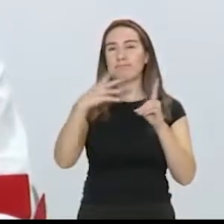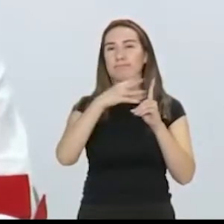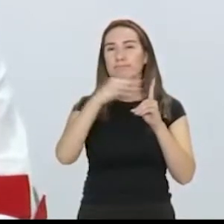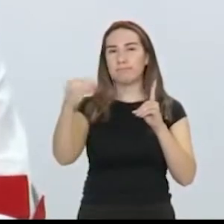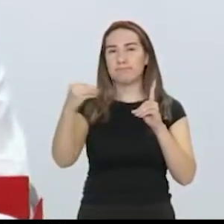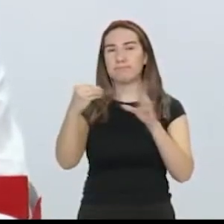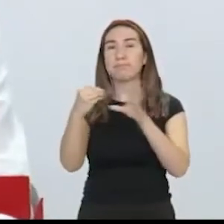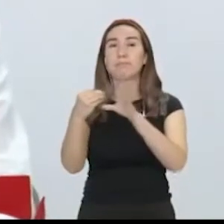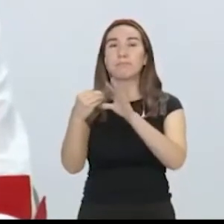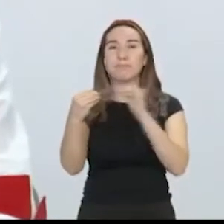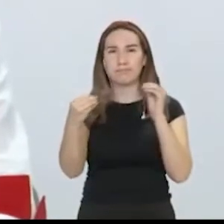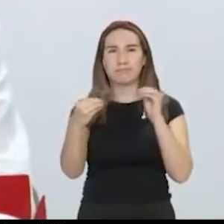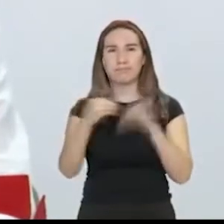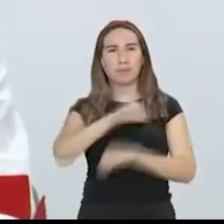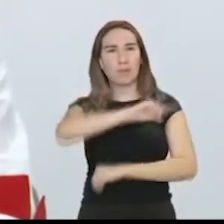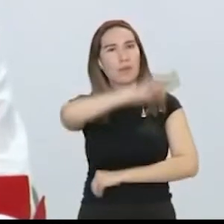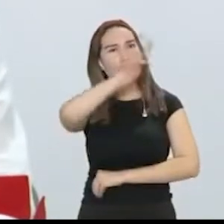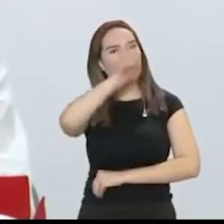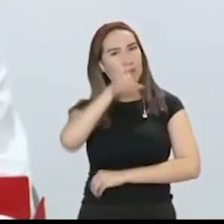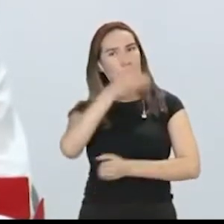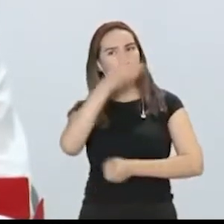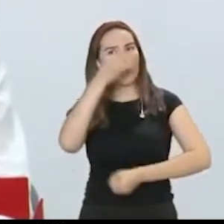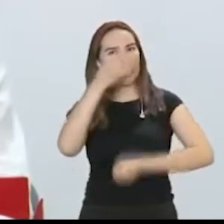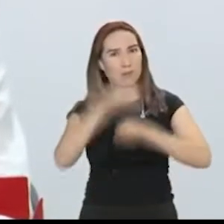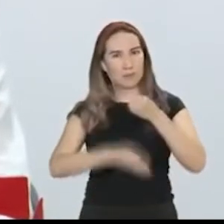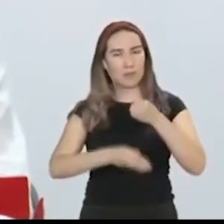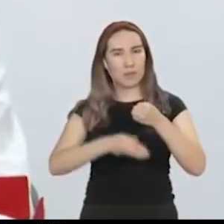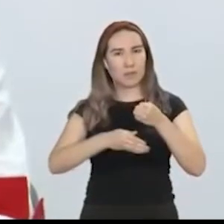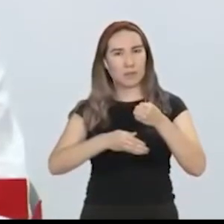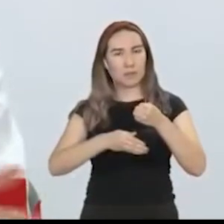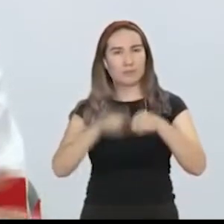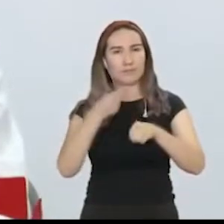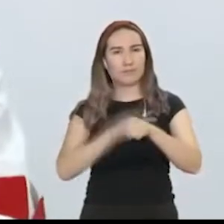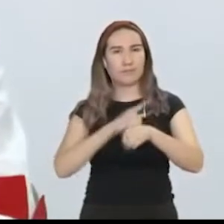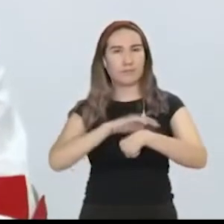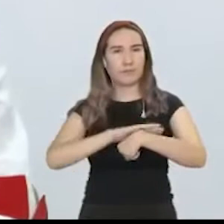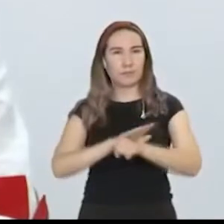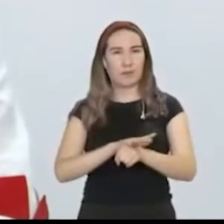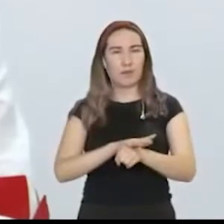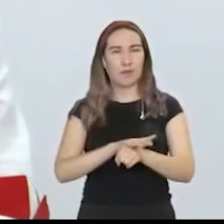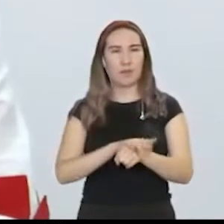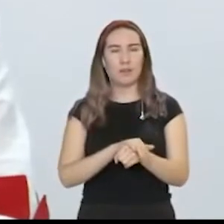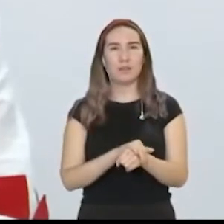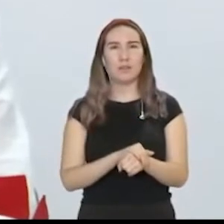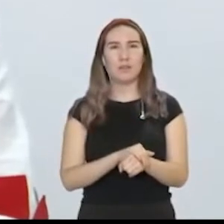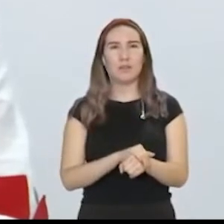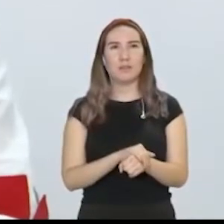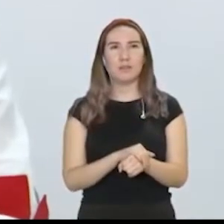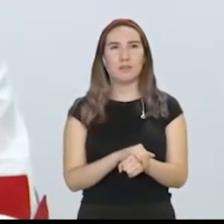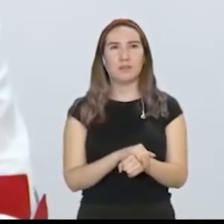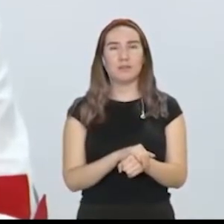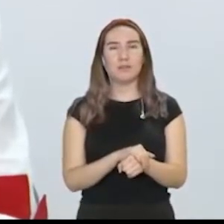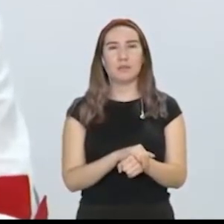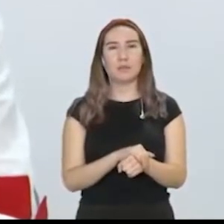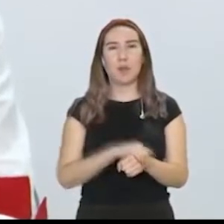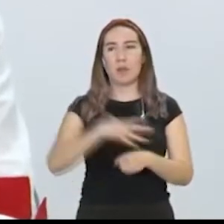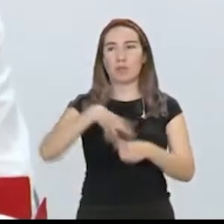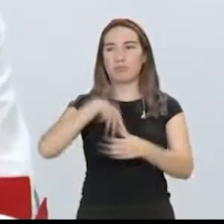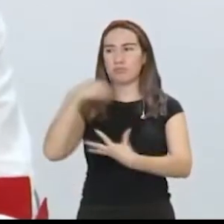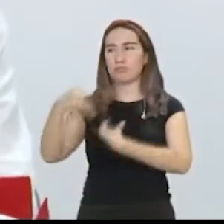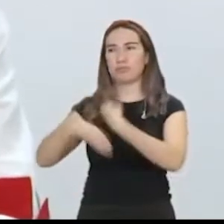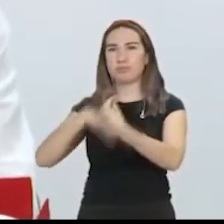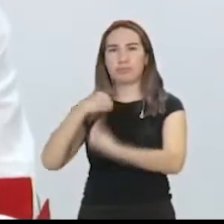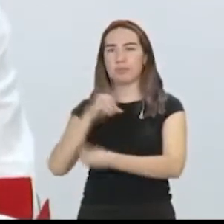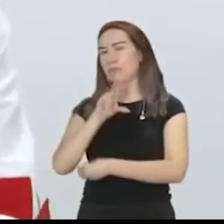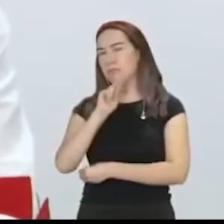Cuando ya pasó la enfermedad, ya no es contagioso, por lo menos esto lo hemos observado, de momento después de